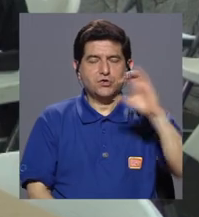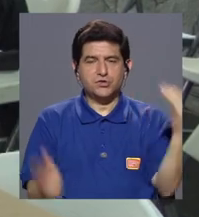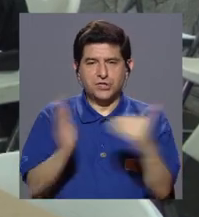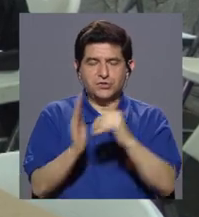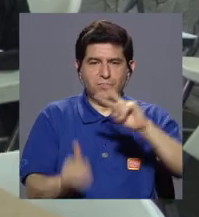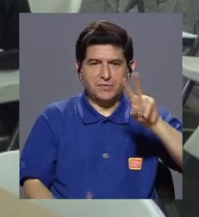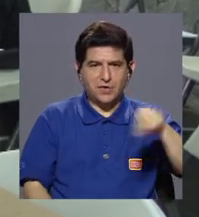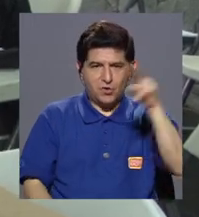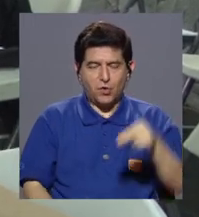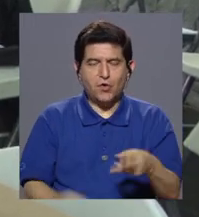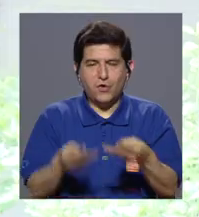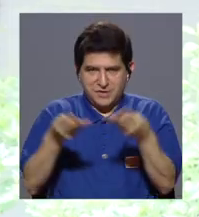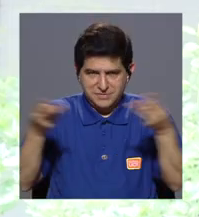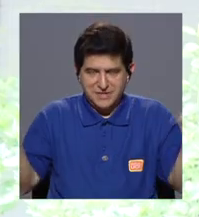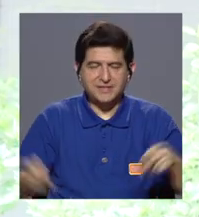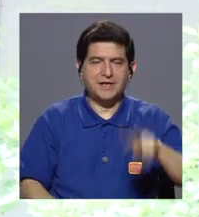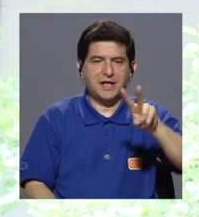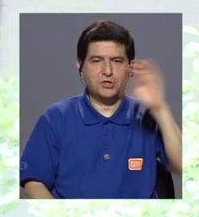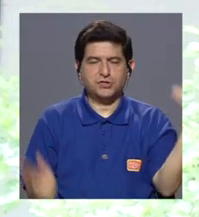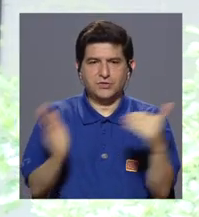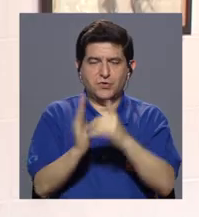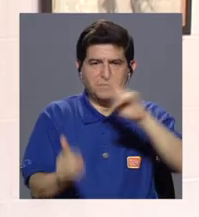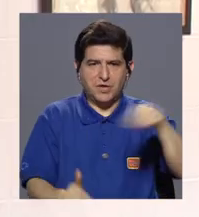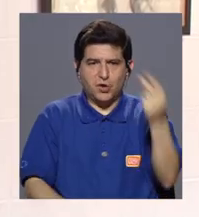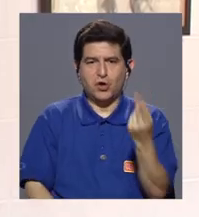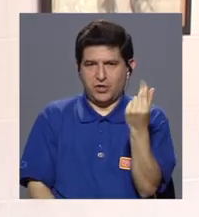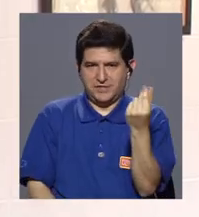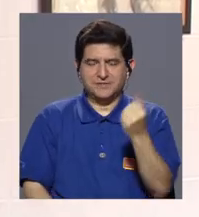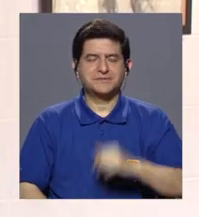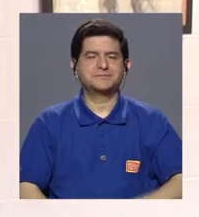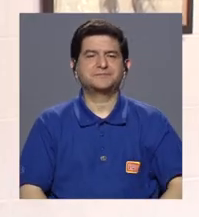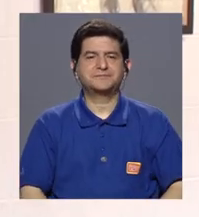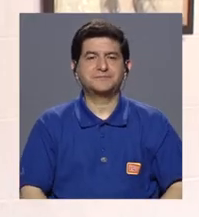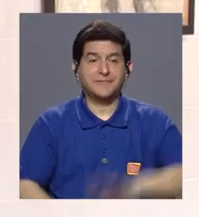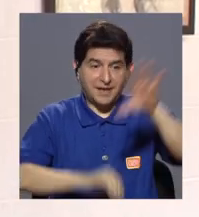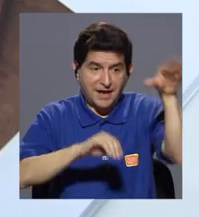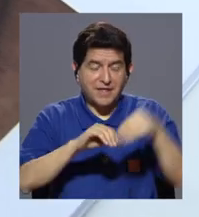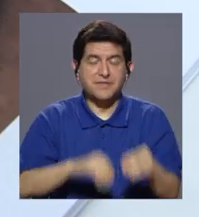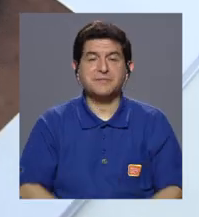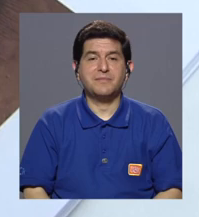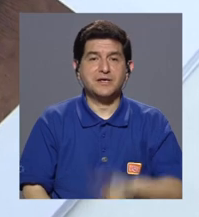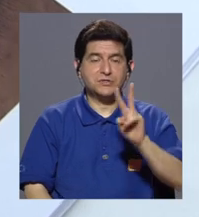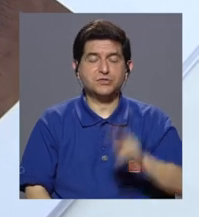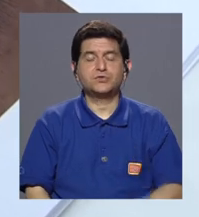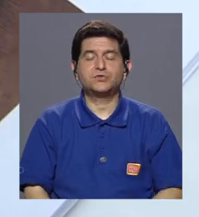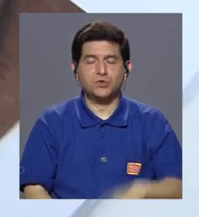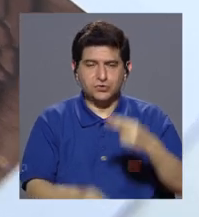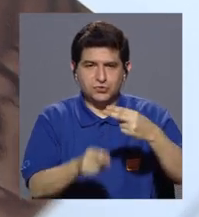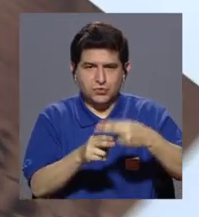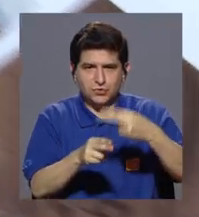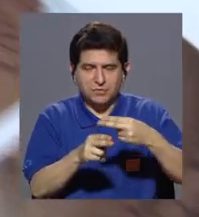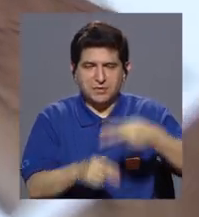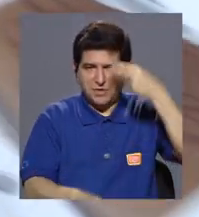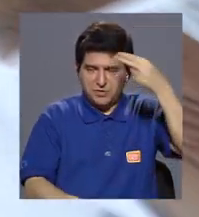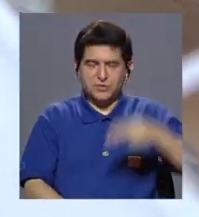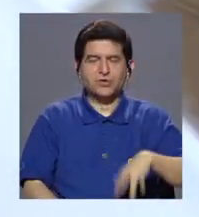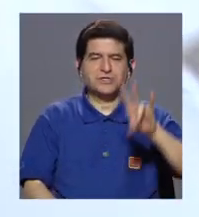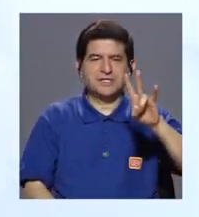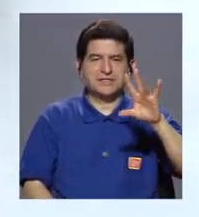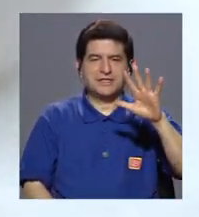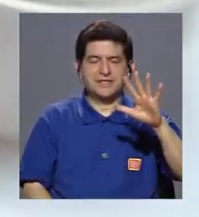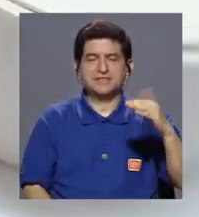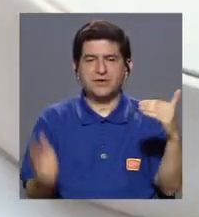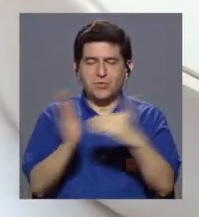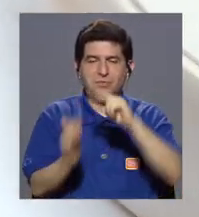mil colones en materiales de arte y 200 mil colones en efectivo, además de dos menciones de honor con 75 mil colones cada